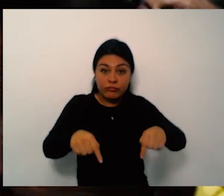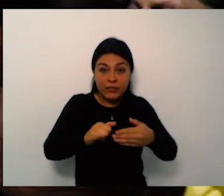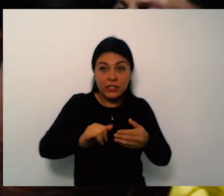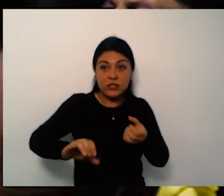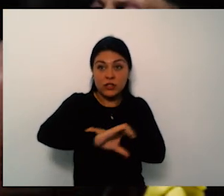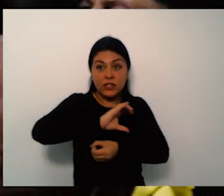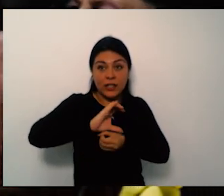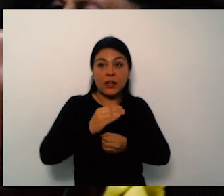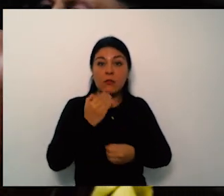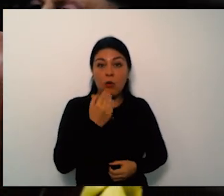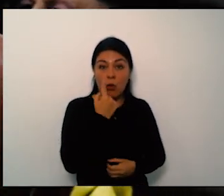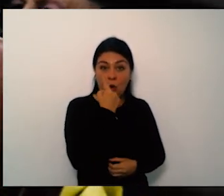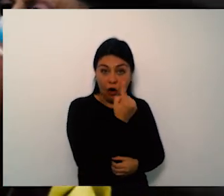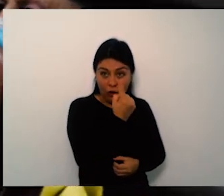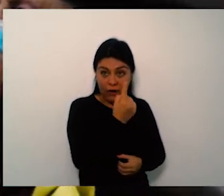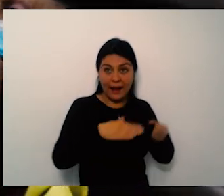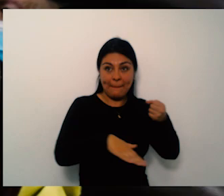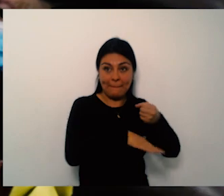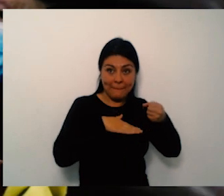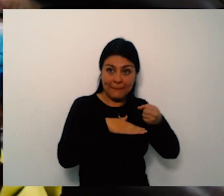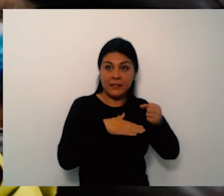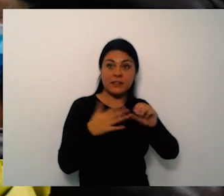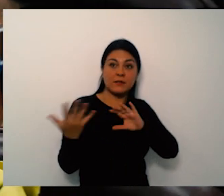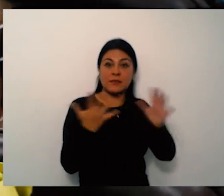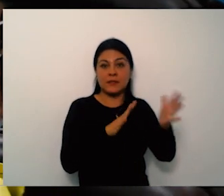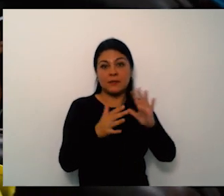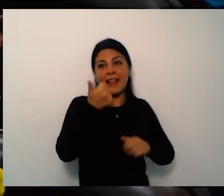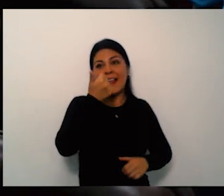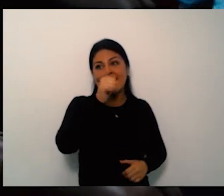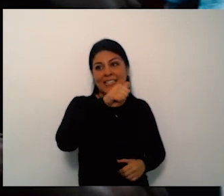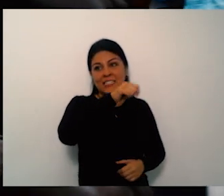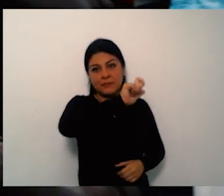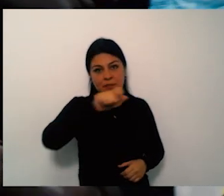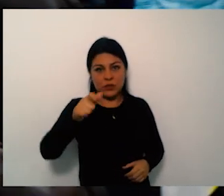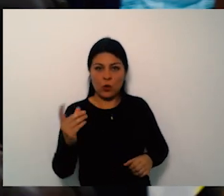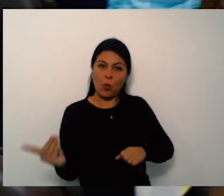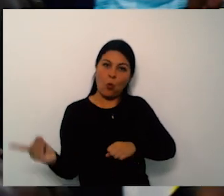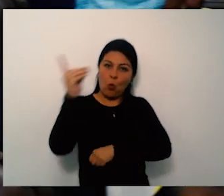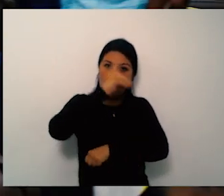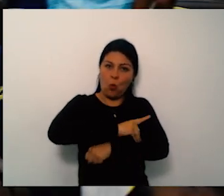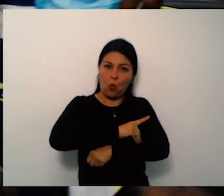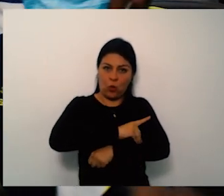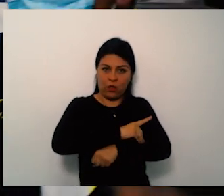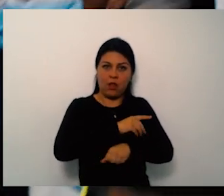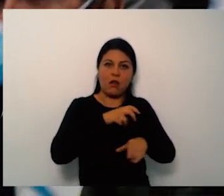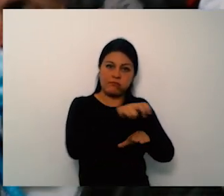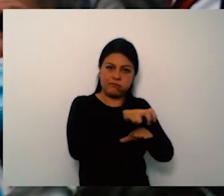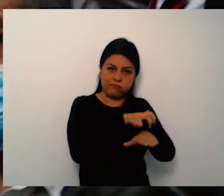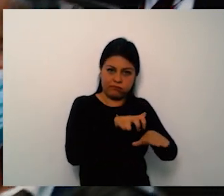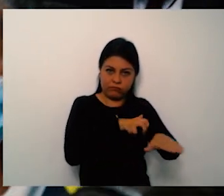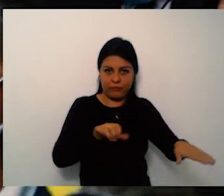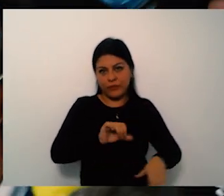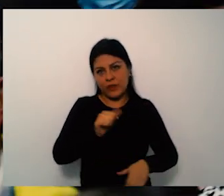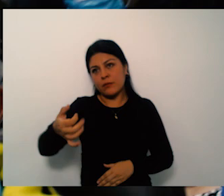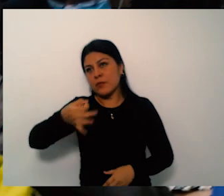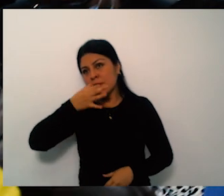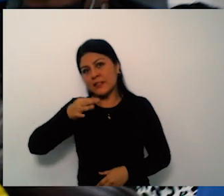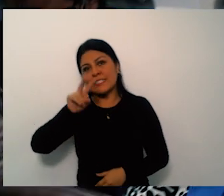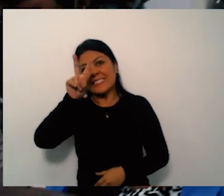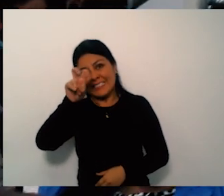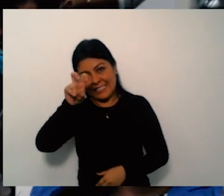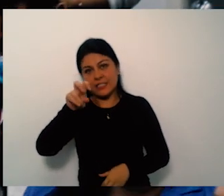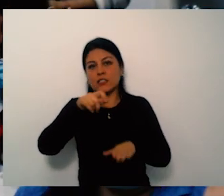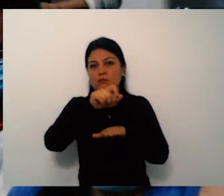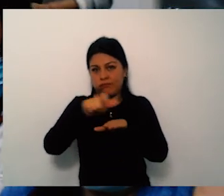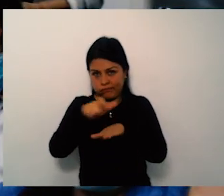con unos nuevos especialistas que estamos contemplando allá ¿qué tenemos nosotros en clínica del dolor? es uno de